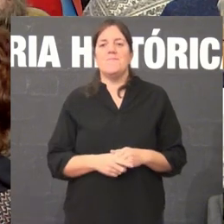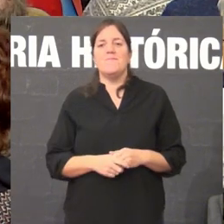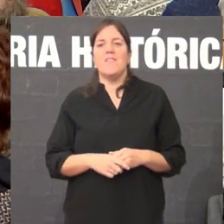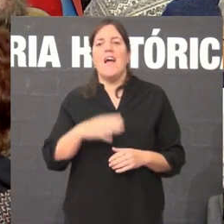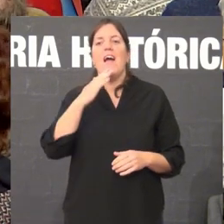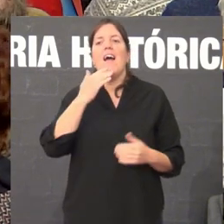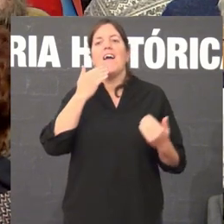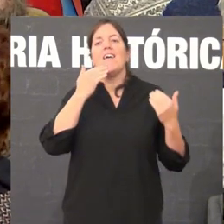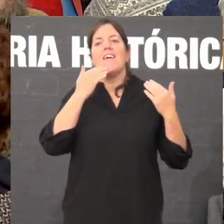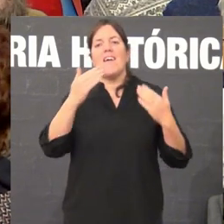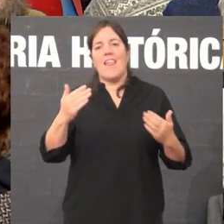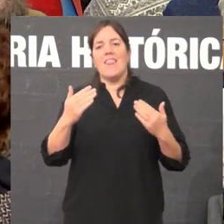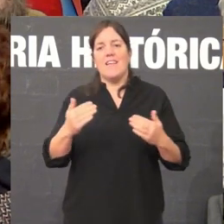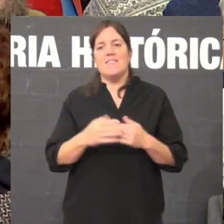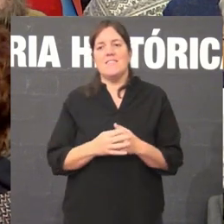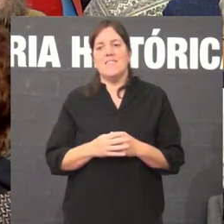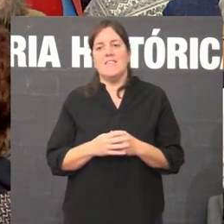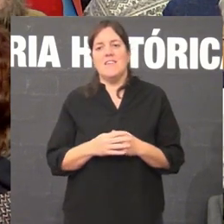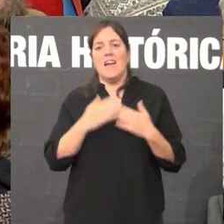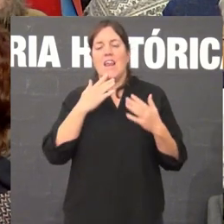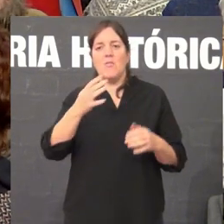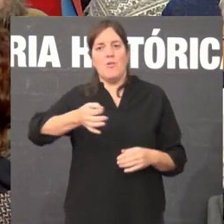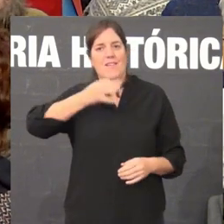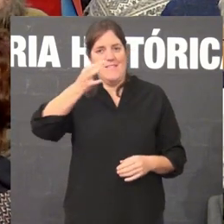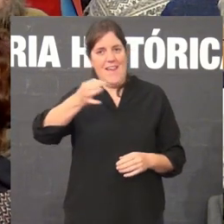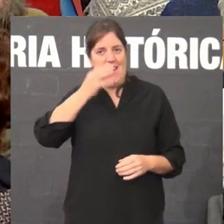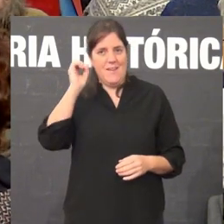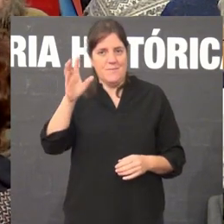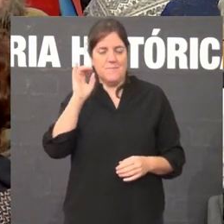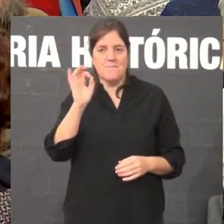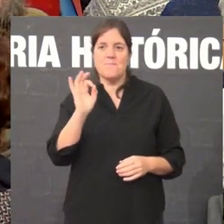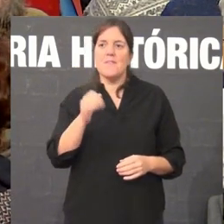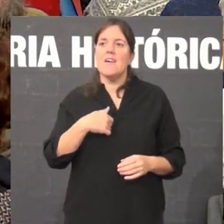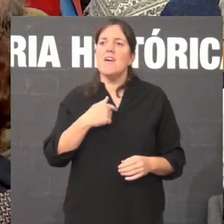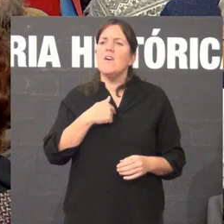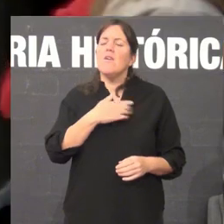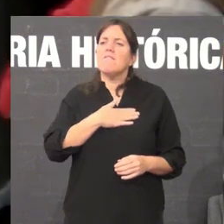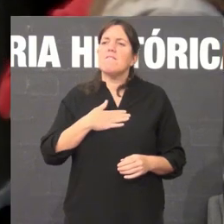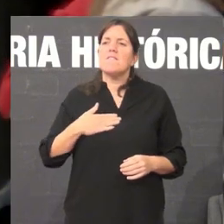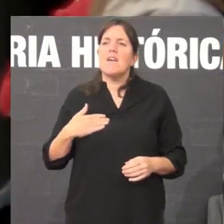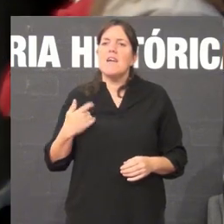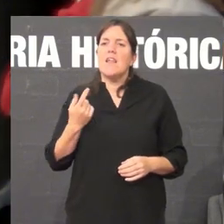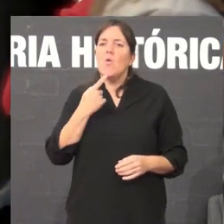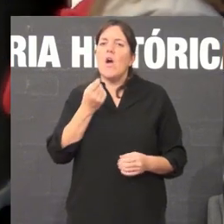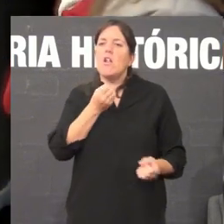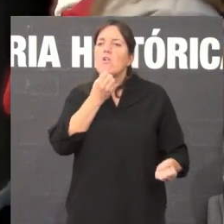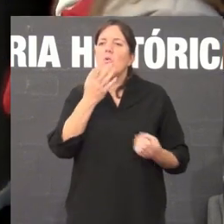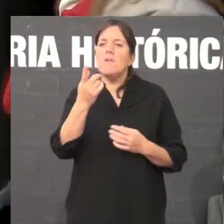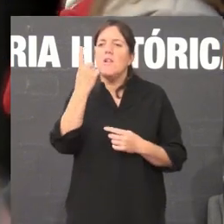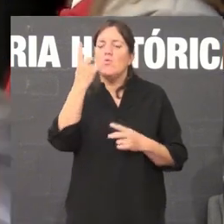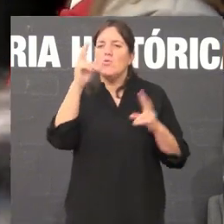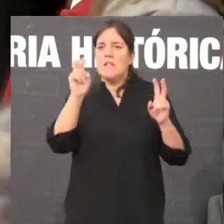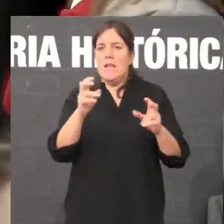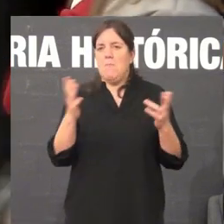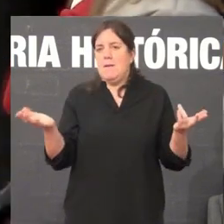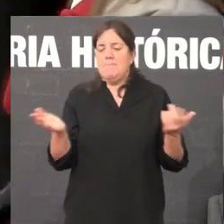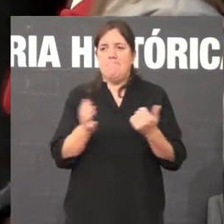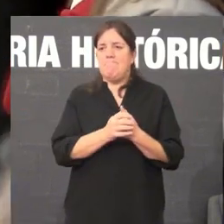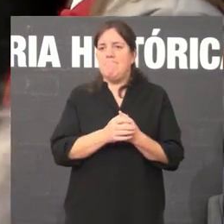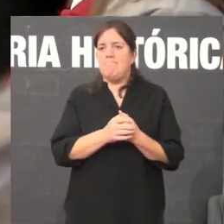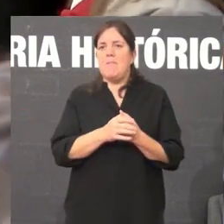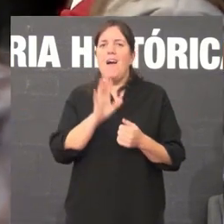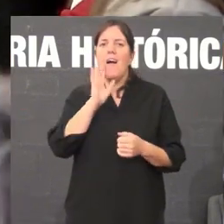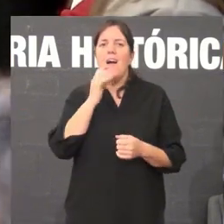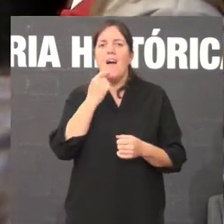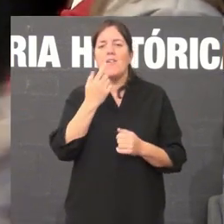Graciñas pola pola charla Eu queria comentar unha cosa porque falabas